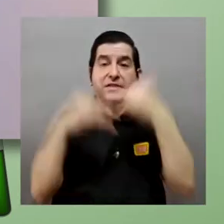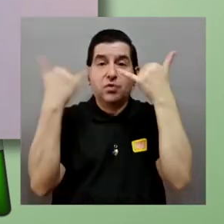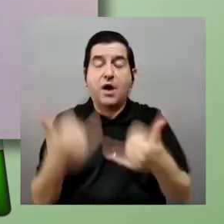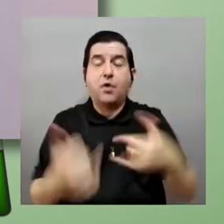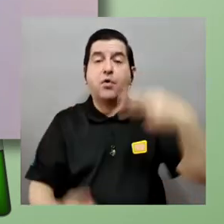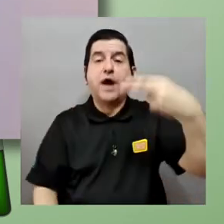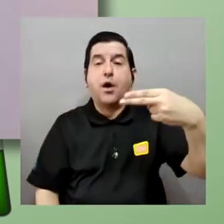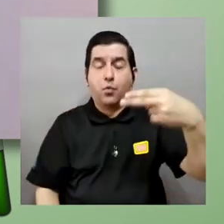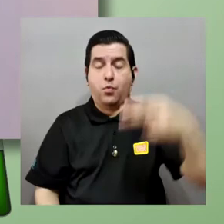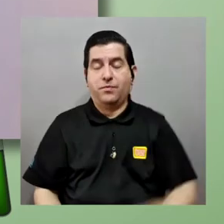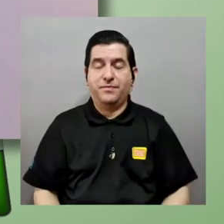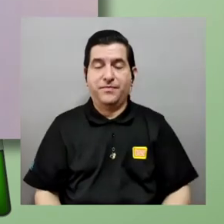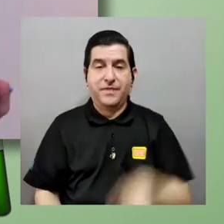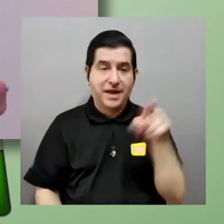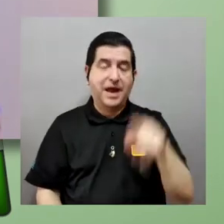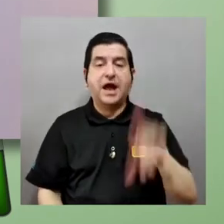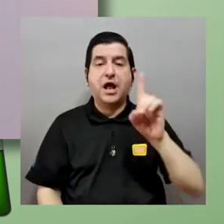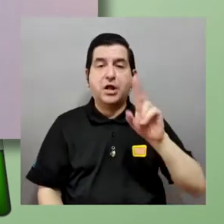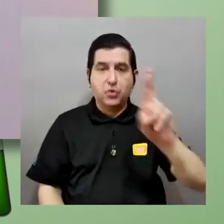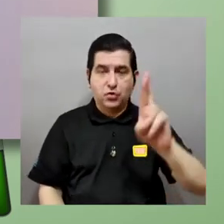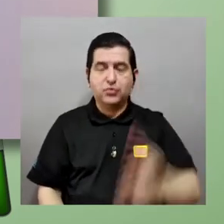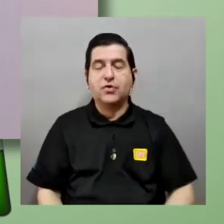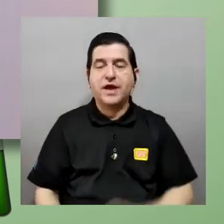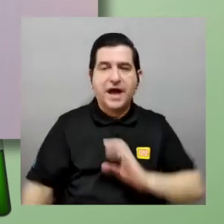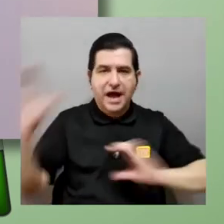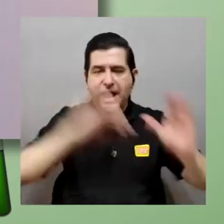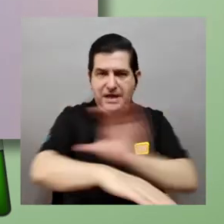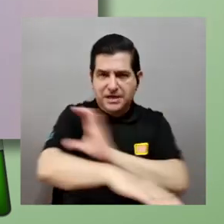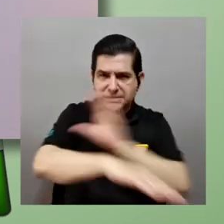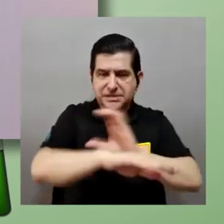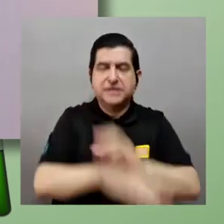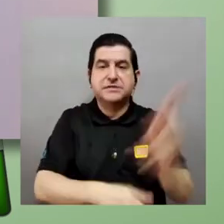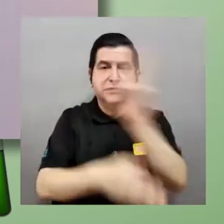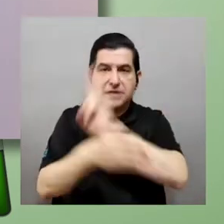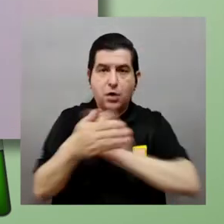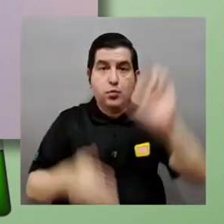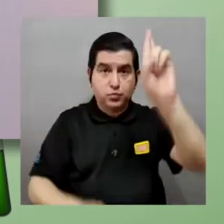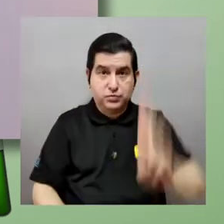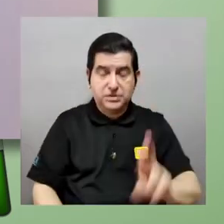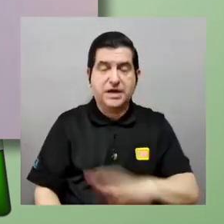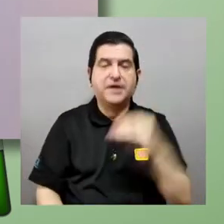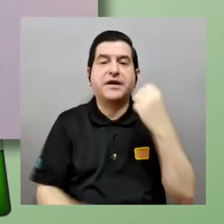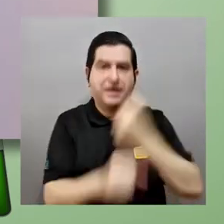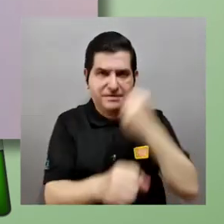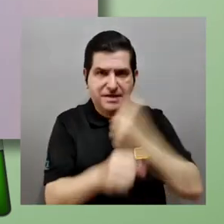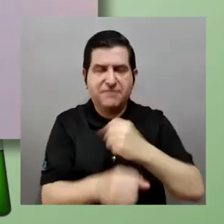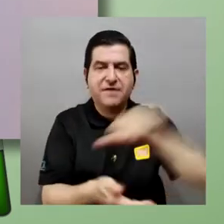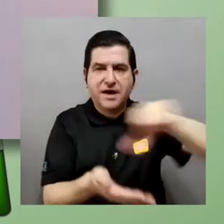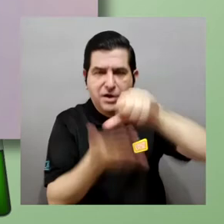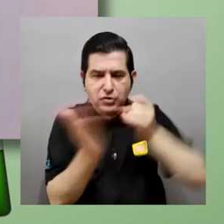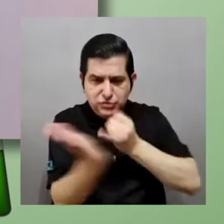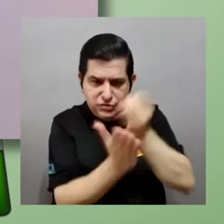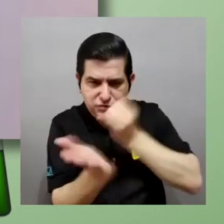doctorado en un doctorado en ciencias de la computación de la Universidad de Costa Rica y labora en el Centro de